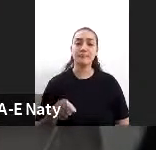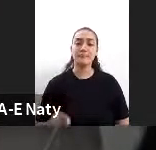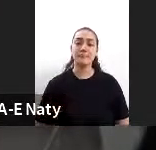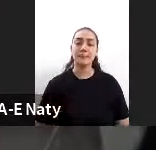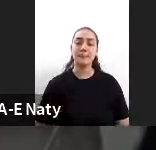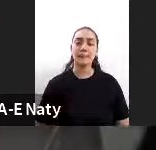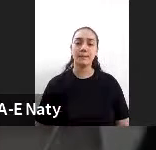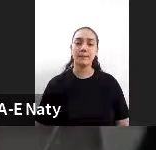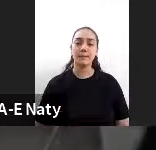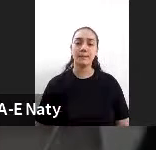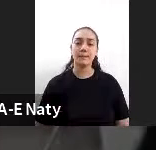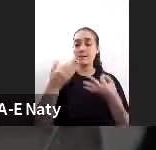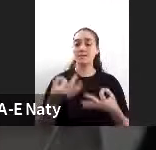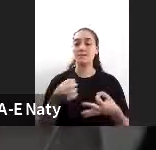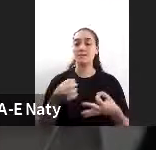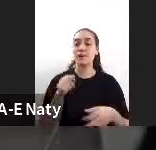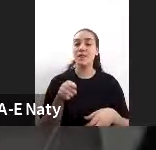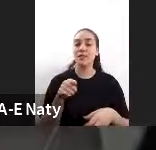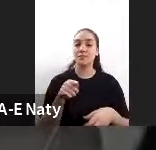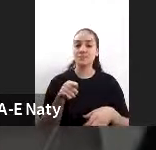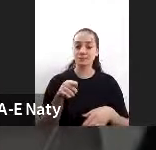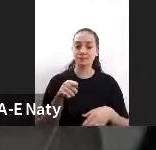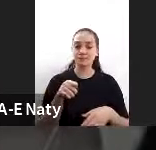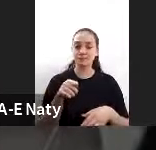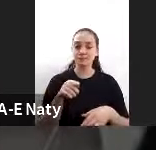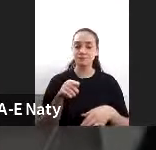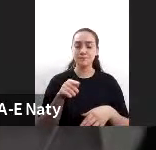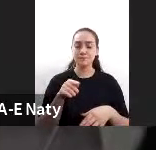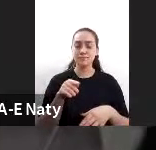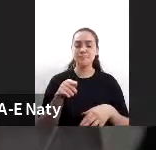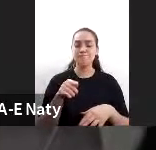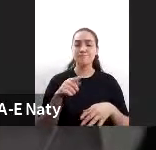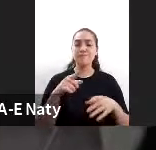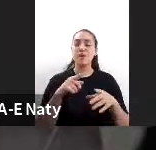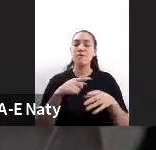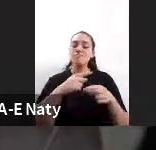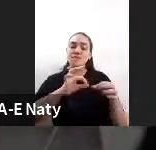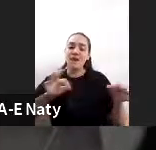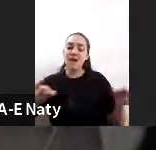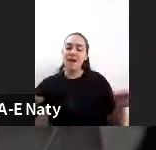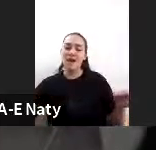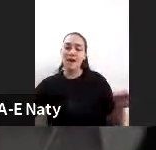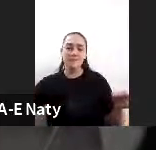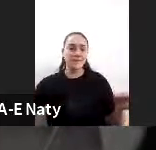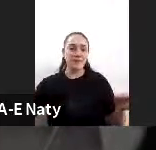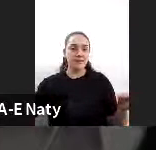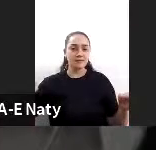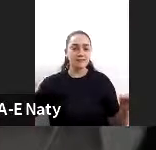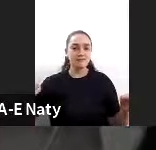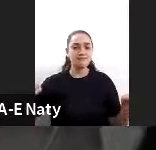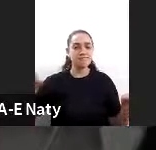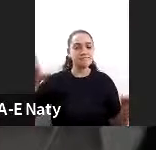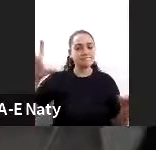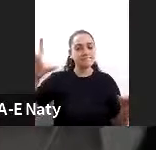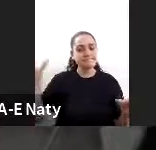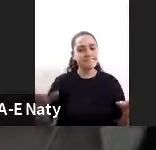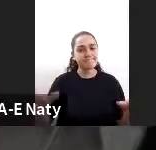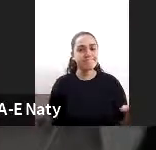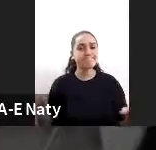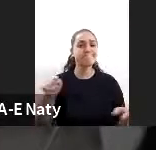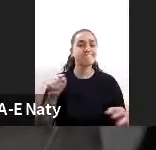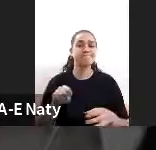y la forma de conectar los cables que vienen del Atlántico con los del Pacífico naturalmente es mediante fibra óptica que va por